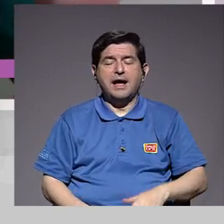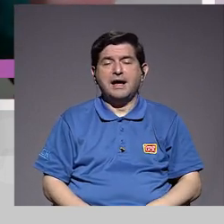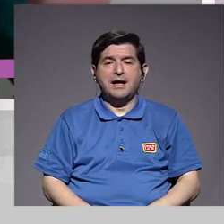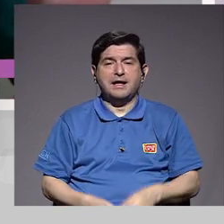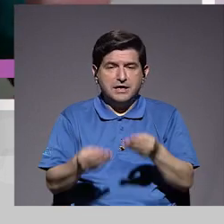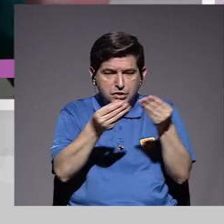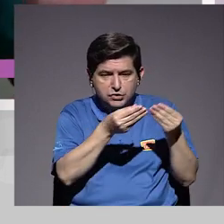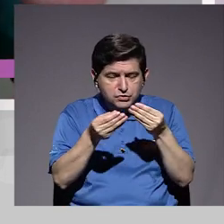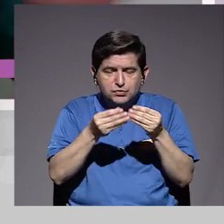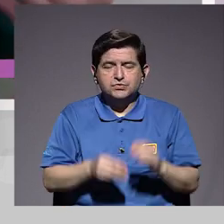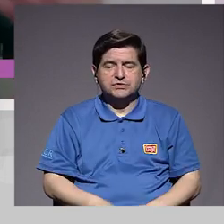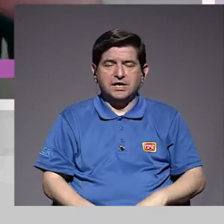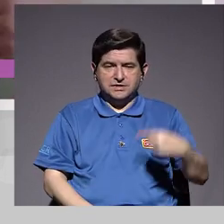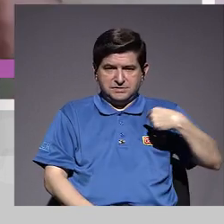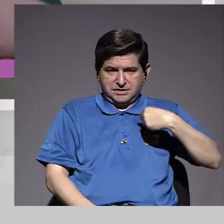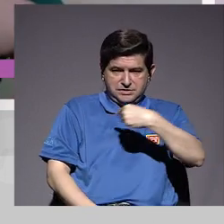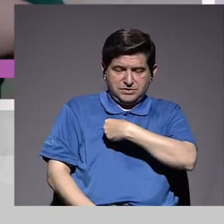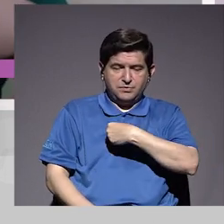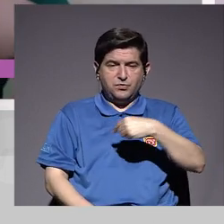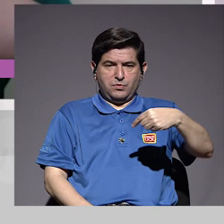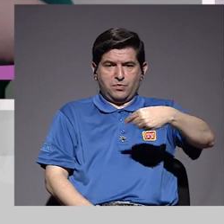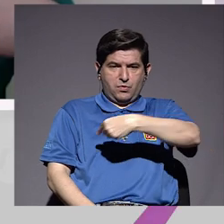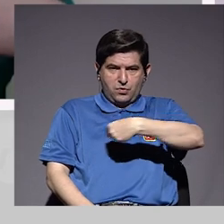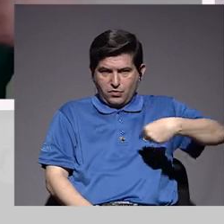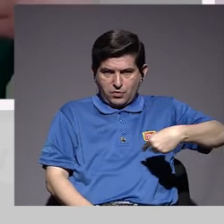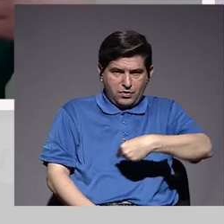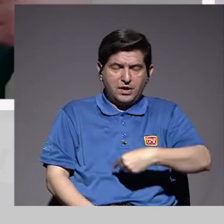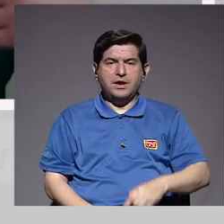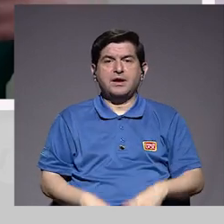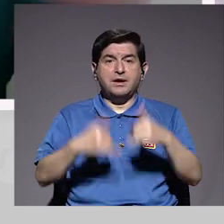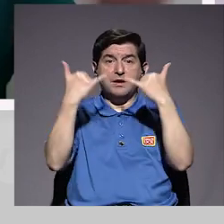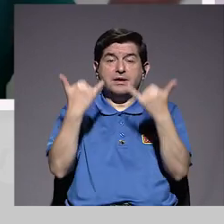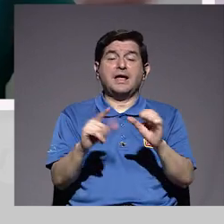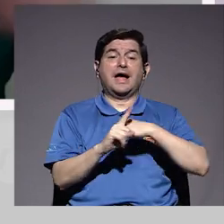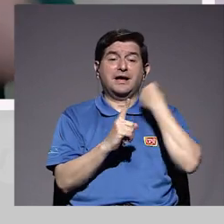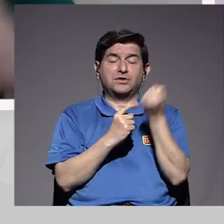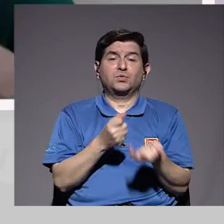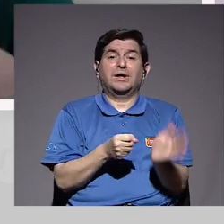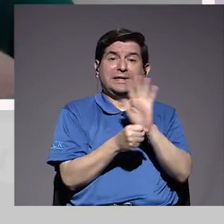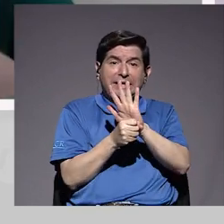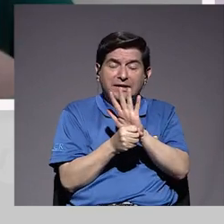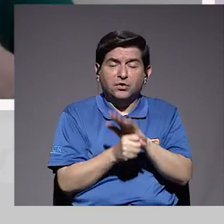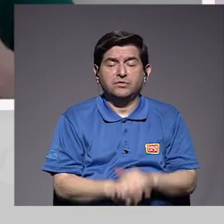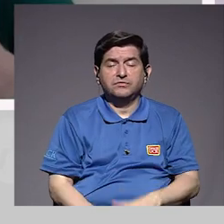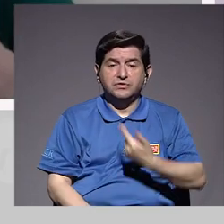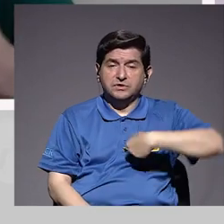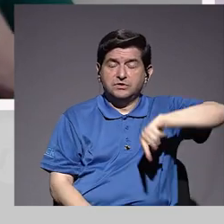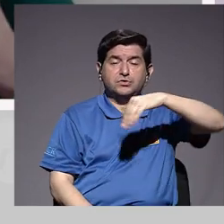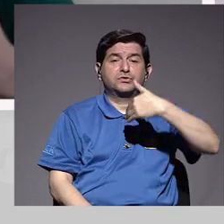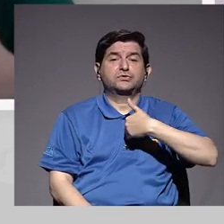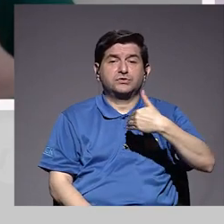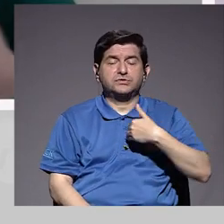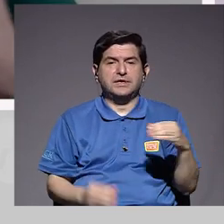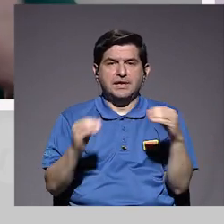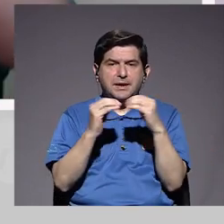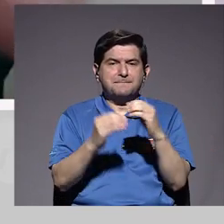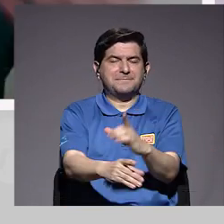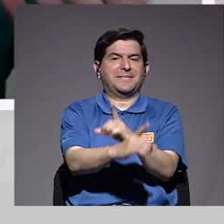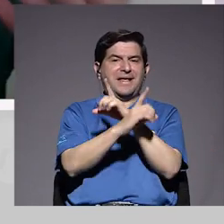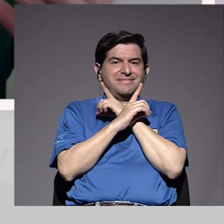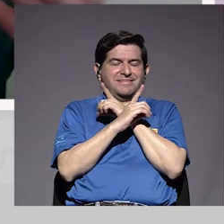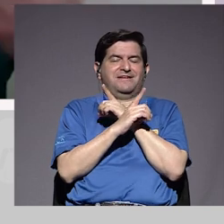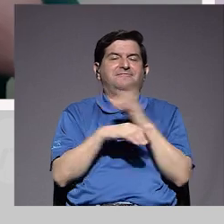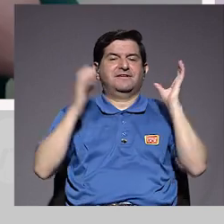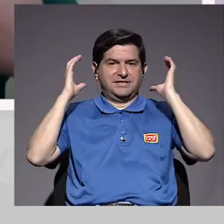pulmonar y a nivel digestivo, y nos trasladamos al presente con una situación como el COVID, pues vamos a tener entonces una mayor